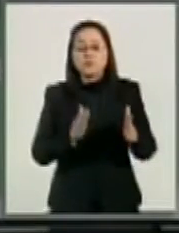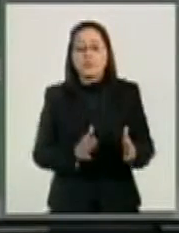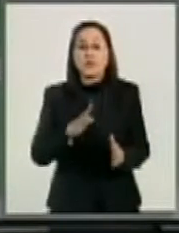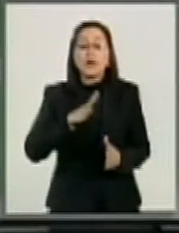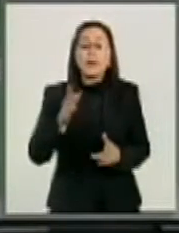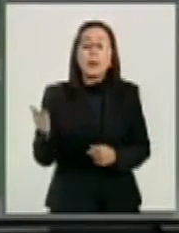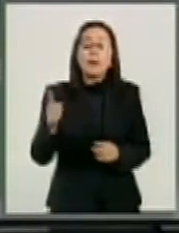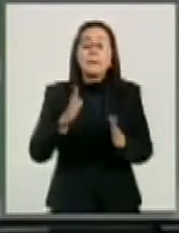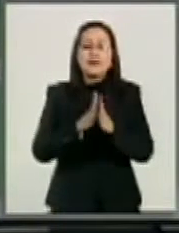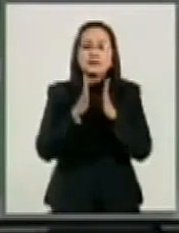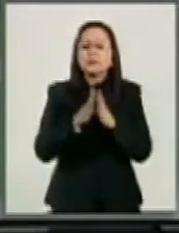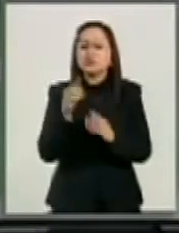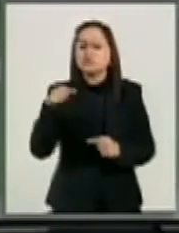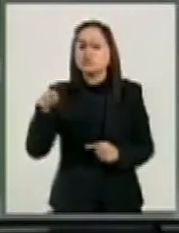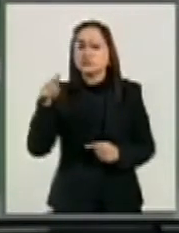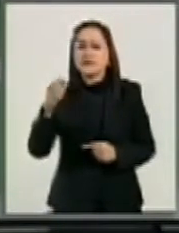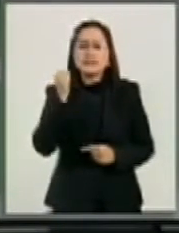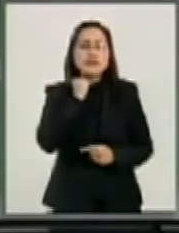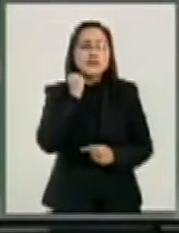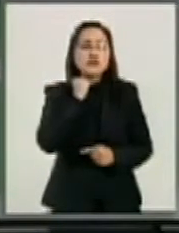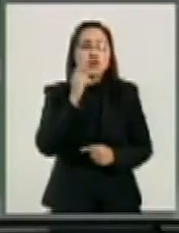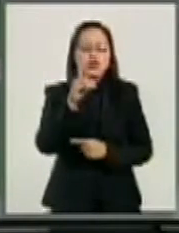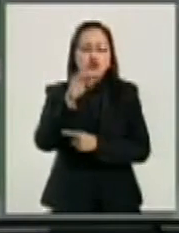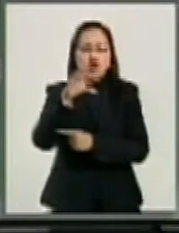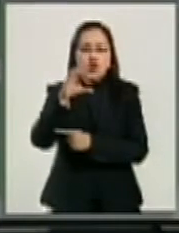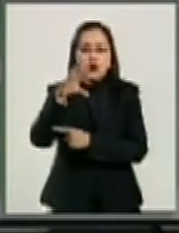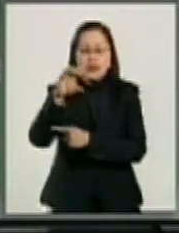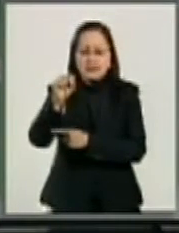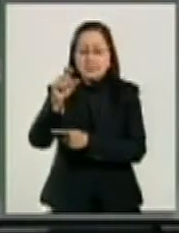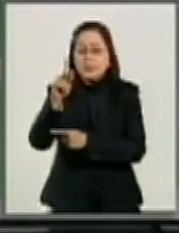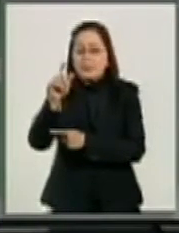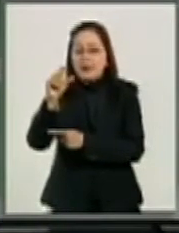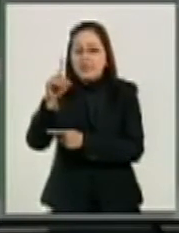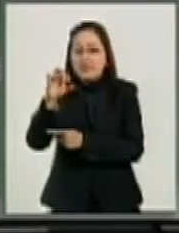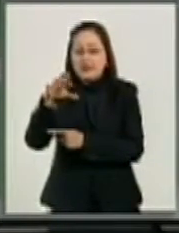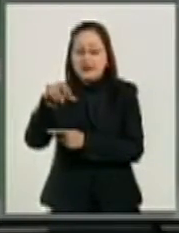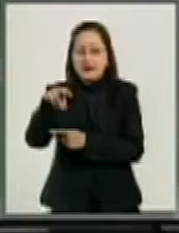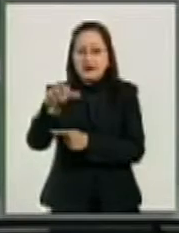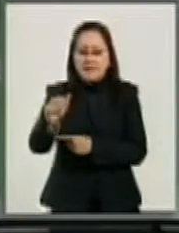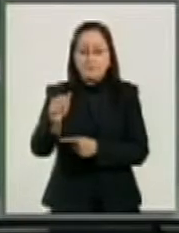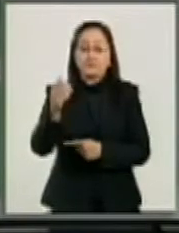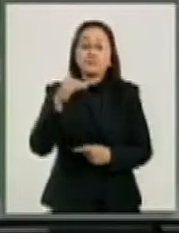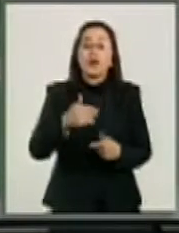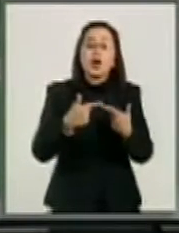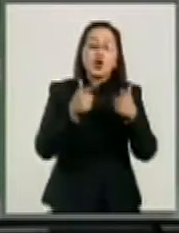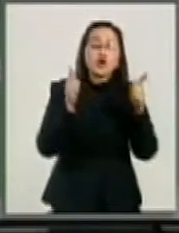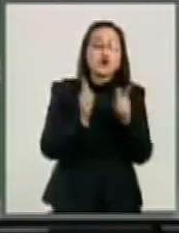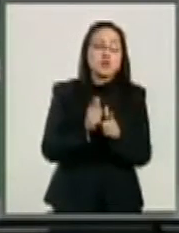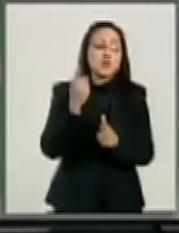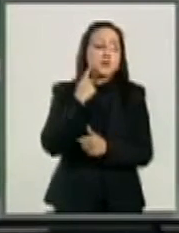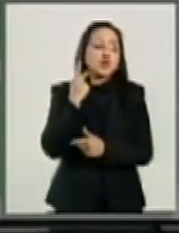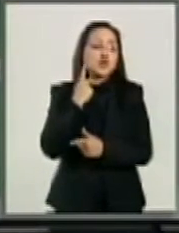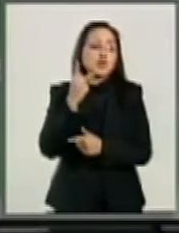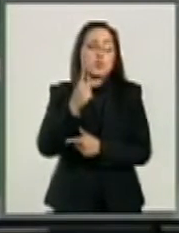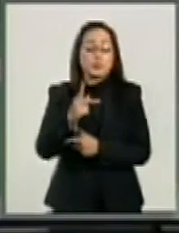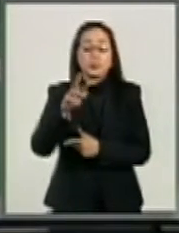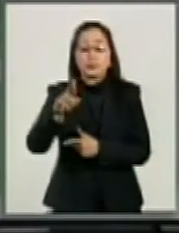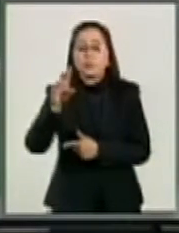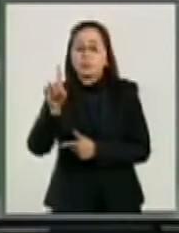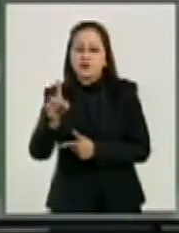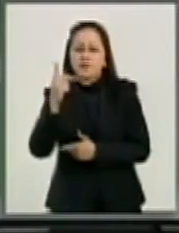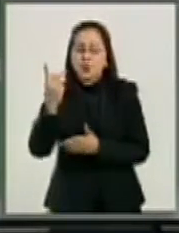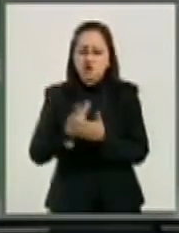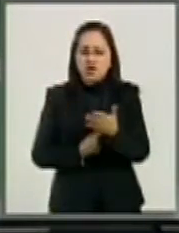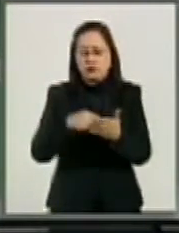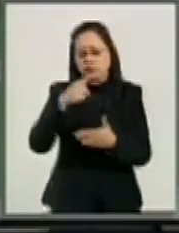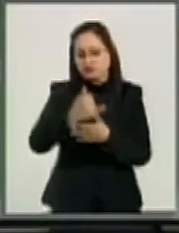Uso de la palabra a la senadora Dolores Padierna Luna del Grupo Parlamentario del Partido de la Revolución Democrática para presentar un proyecto